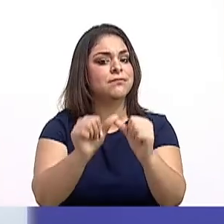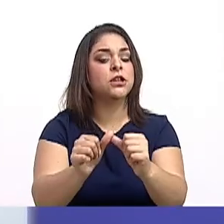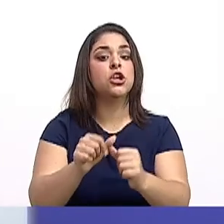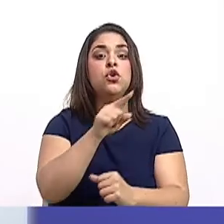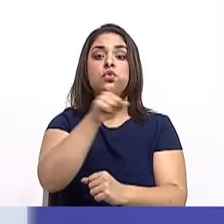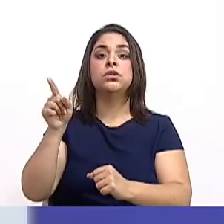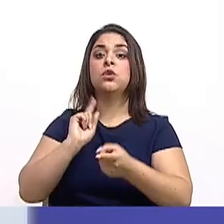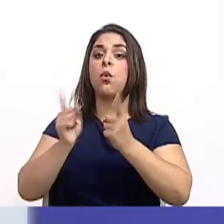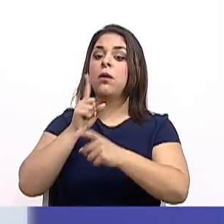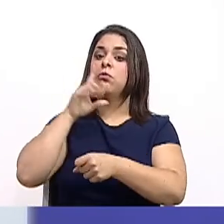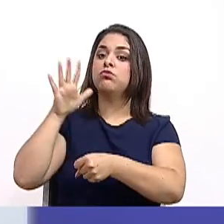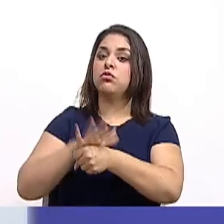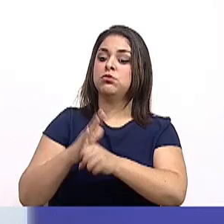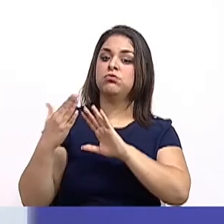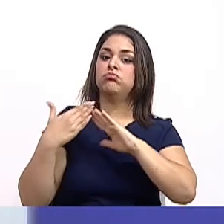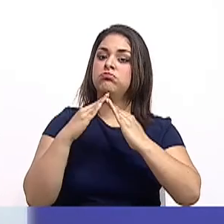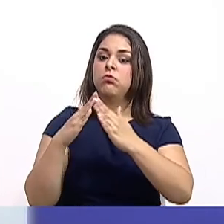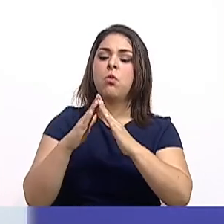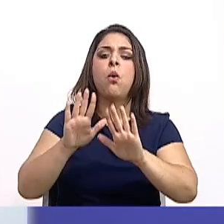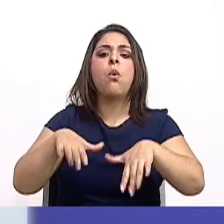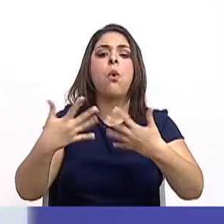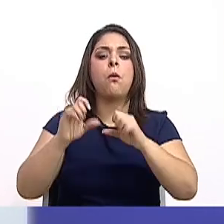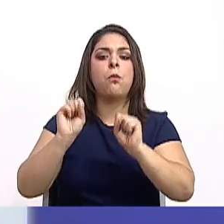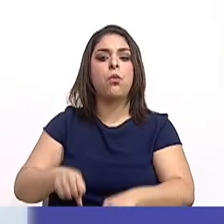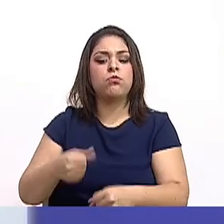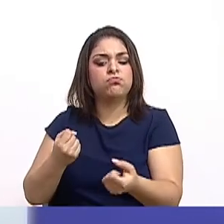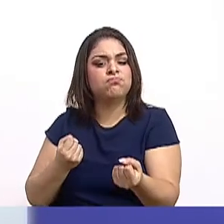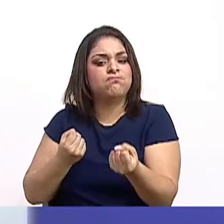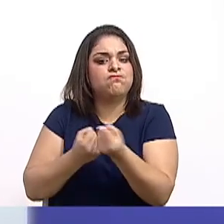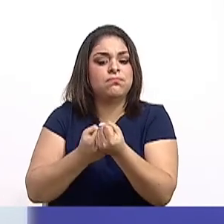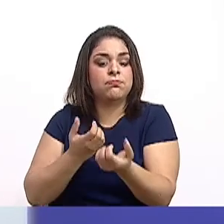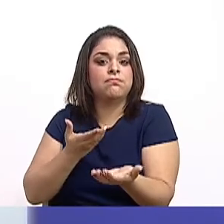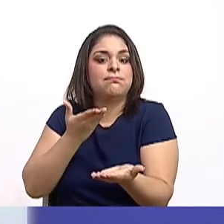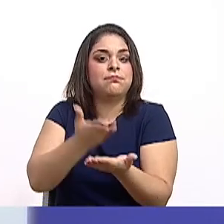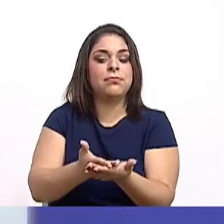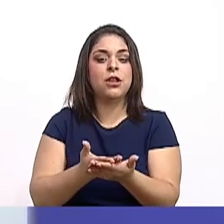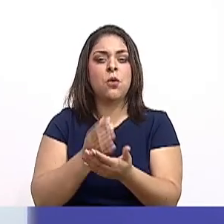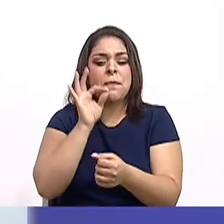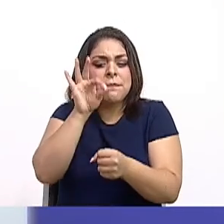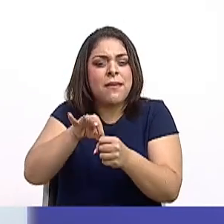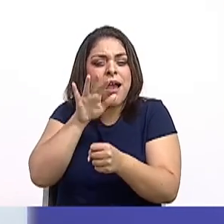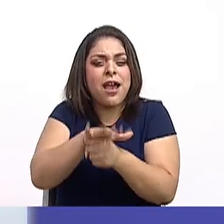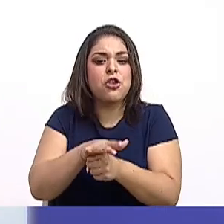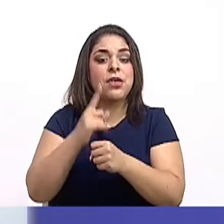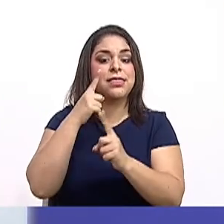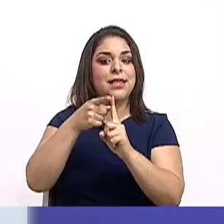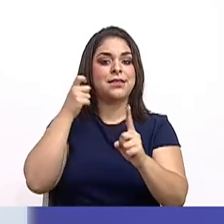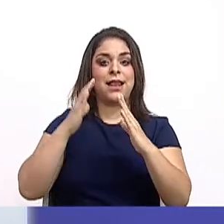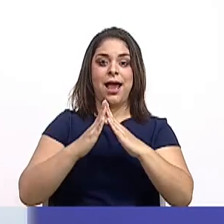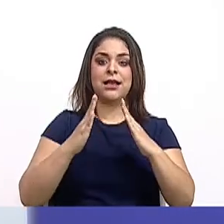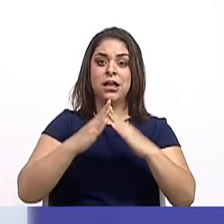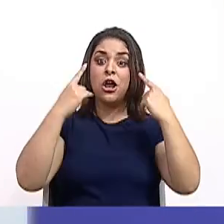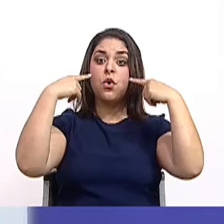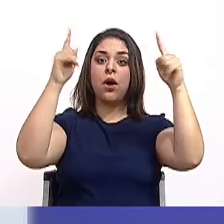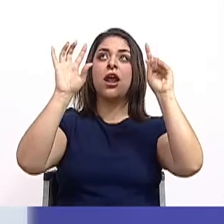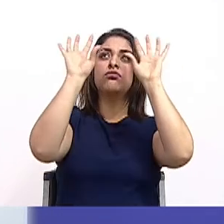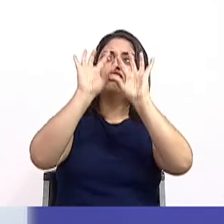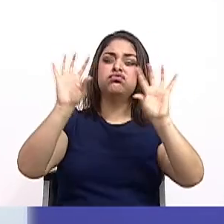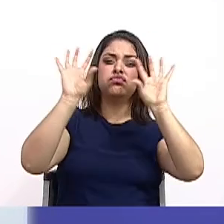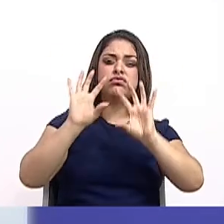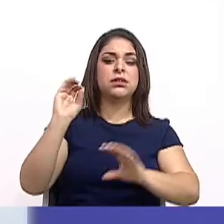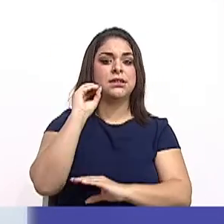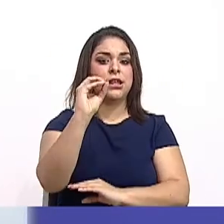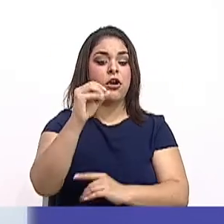ciudadano y cómo podemos aportar nuestro granito de arena desde la casa para hacer carbono neutral en el